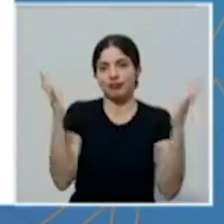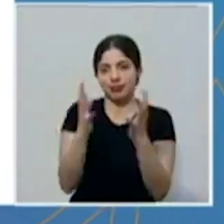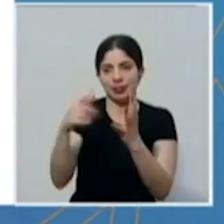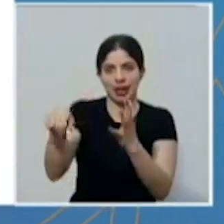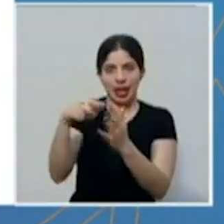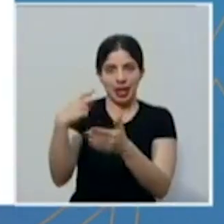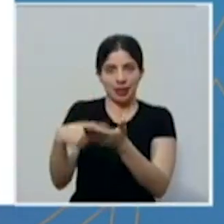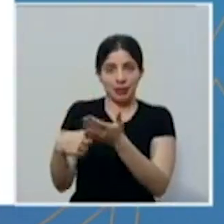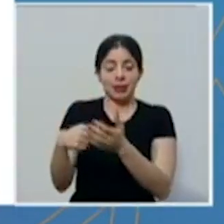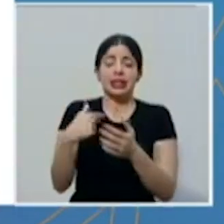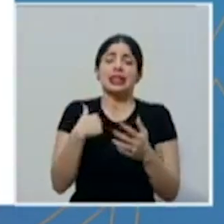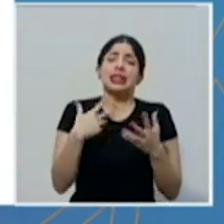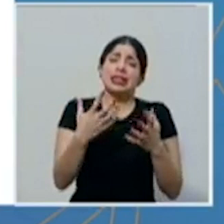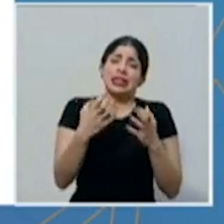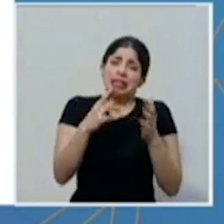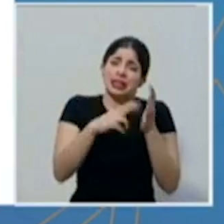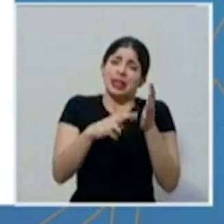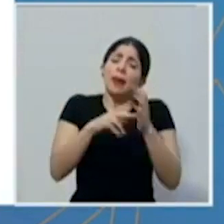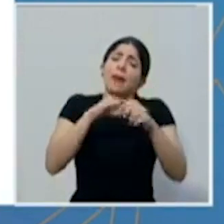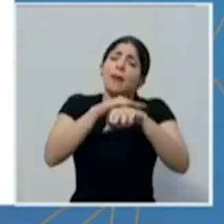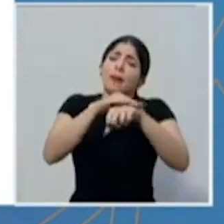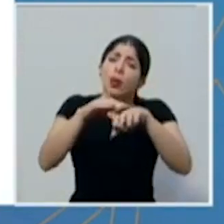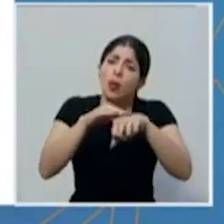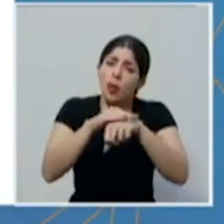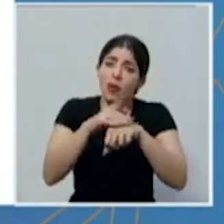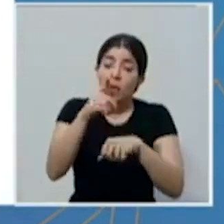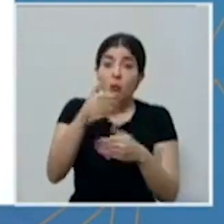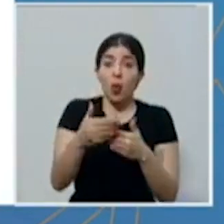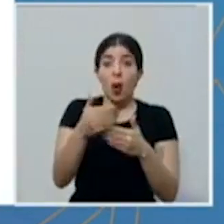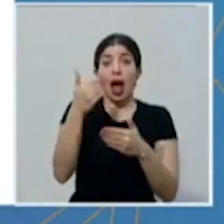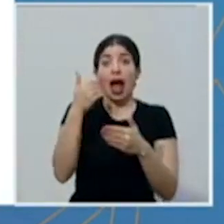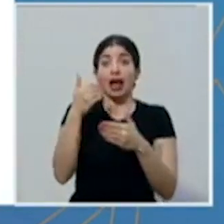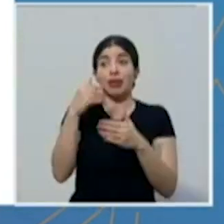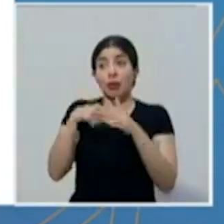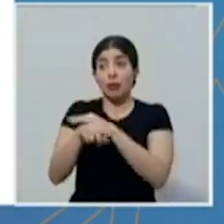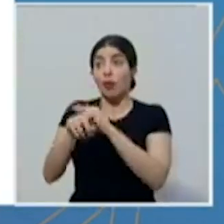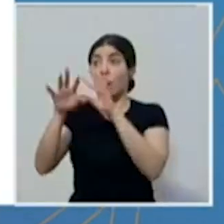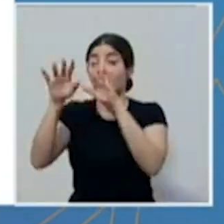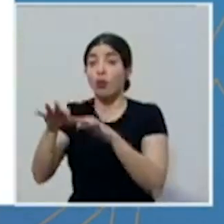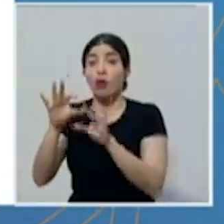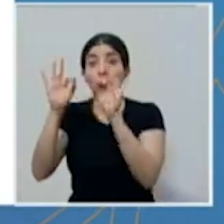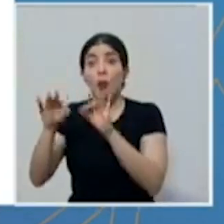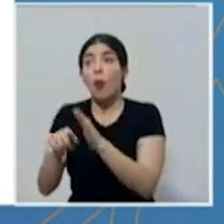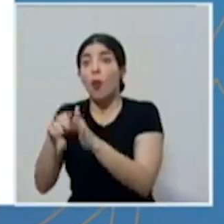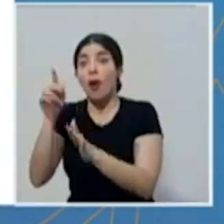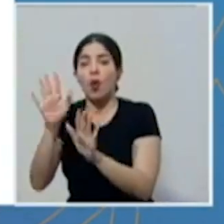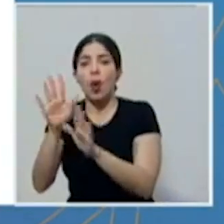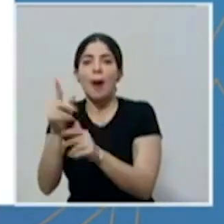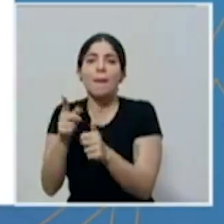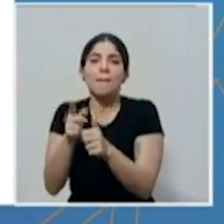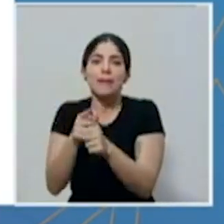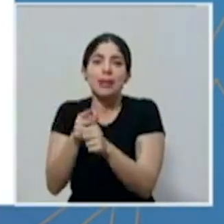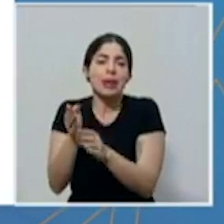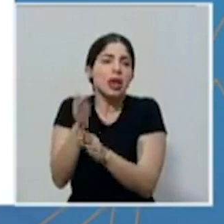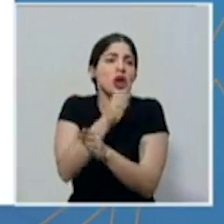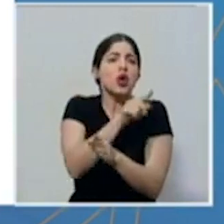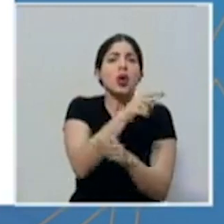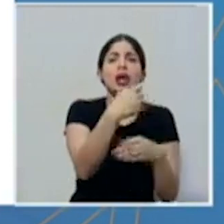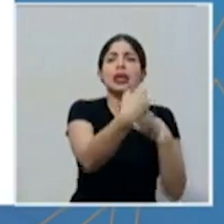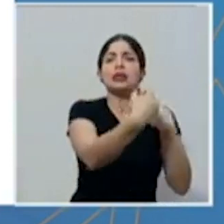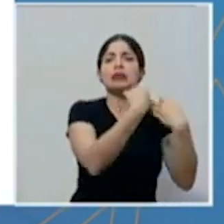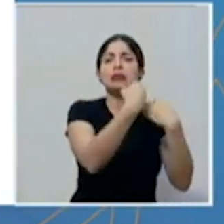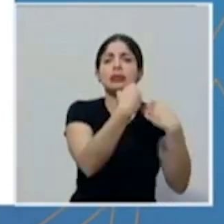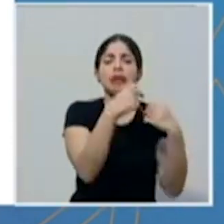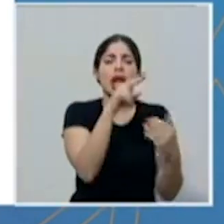Quisiera insistir en que, por favor, antes de ingresar al formulario, lean las instrucciones que se